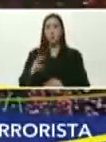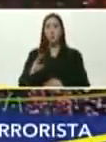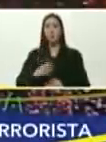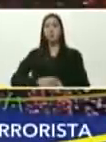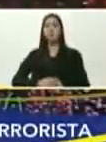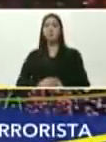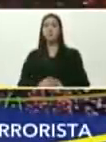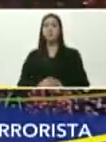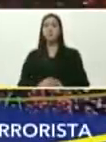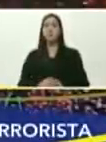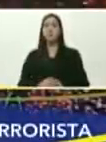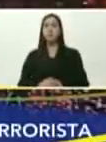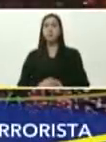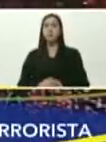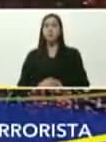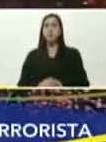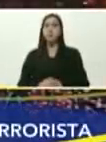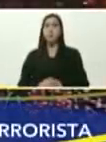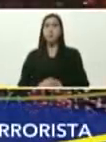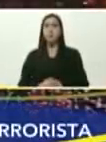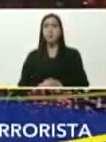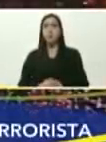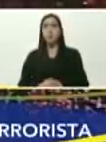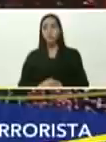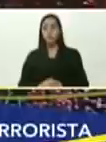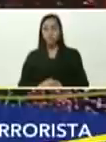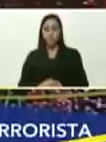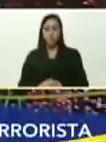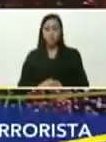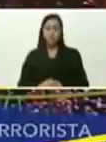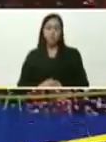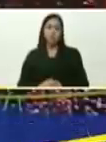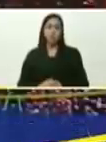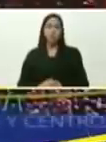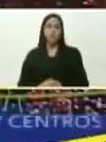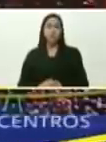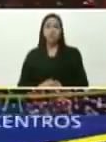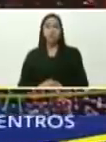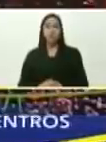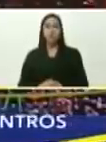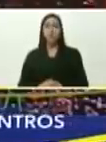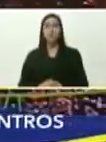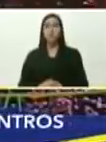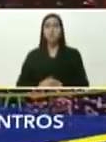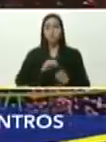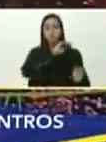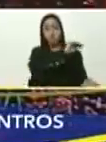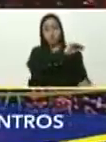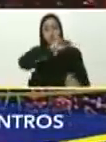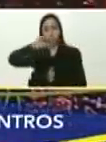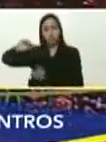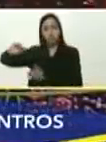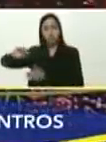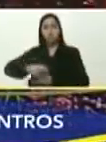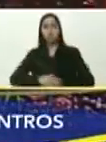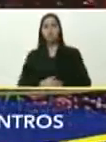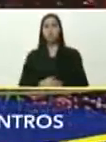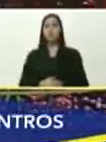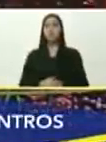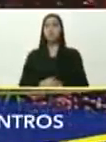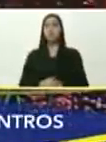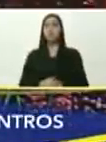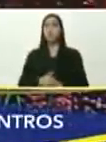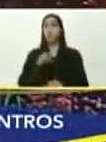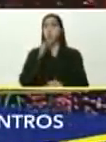ah, bueno, y así, vámonos, directo, buenas